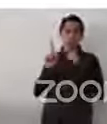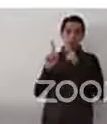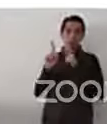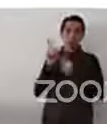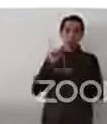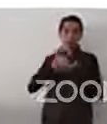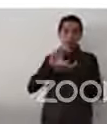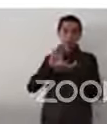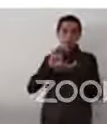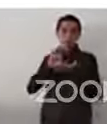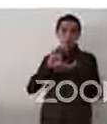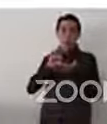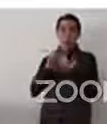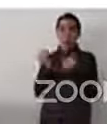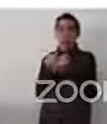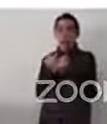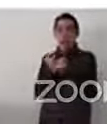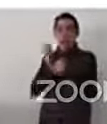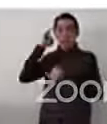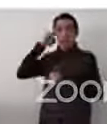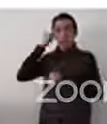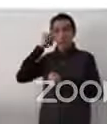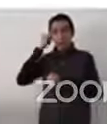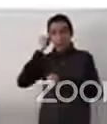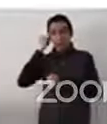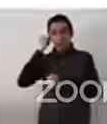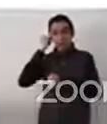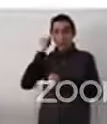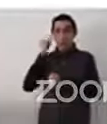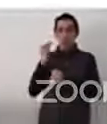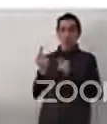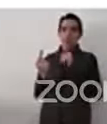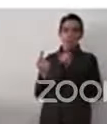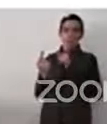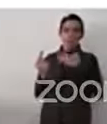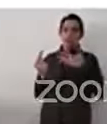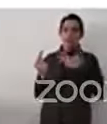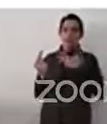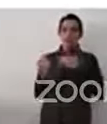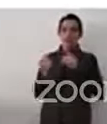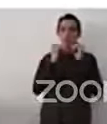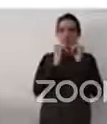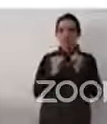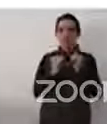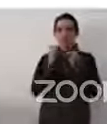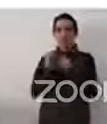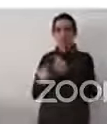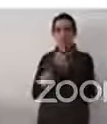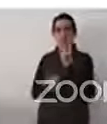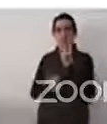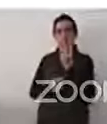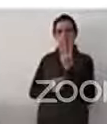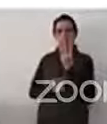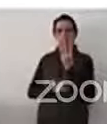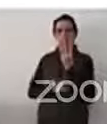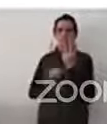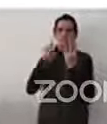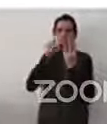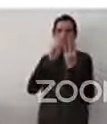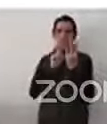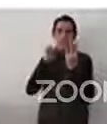tres identidades marcadas. Entonces, es importante tomar en cuenta la